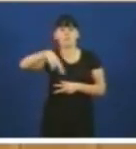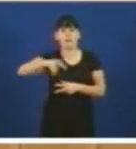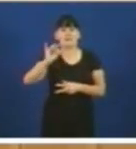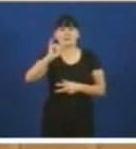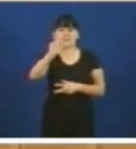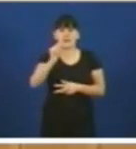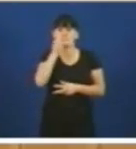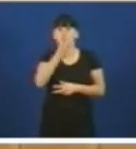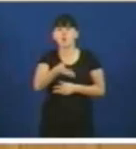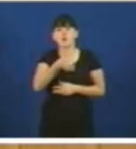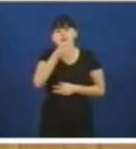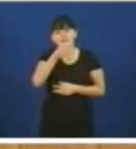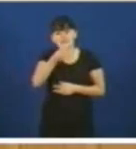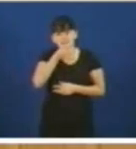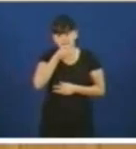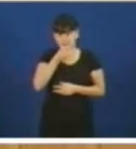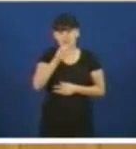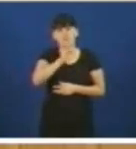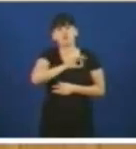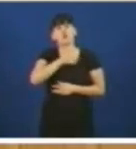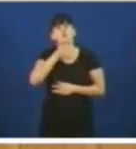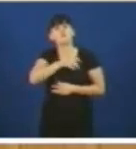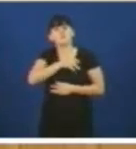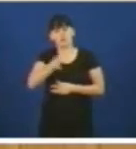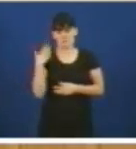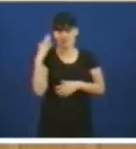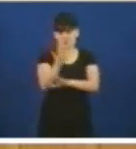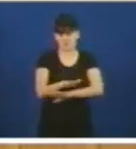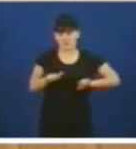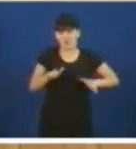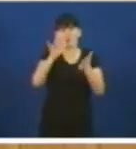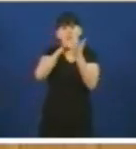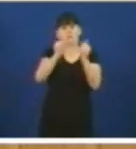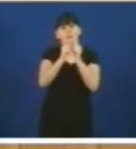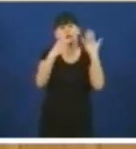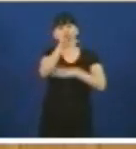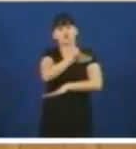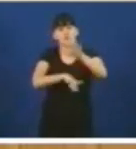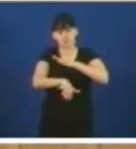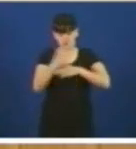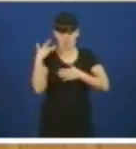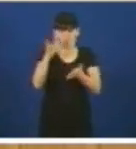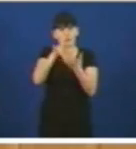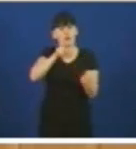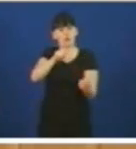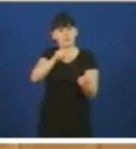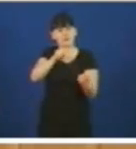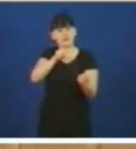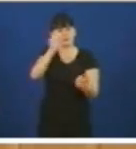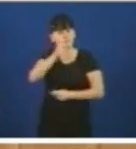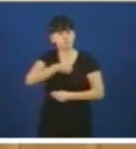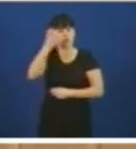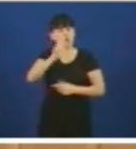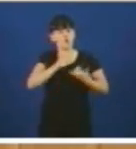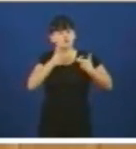Branco no pasado pleno desta cámara concretamente o pasado día 28 de marzo debatimos unha iniciativa sobre o sector naval a que